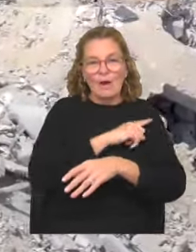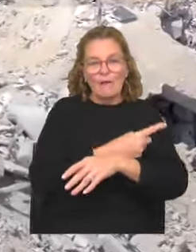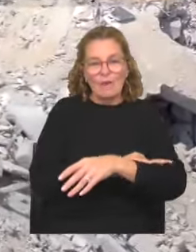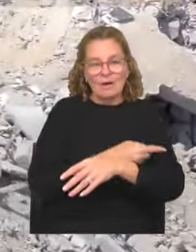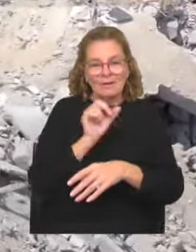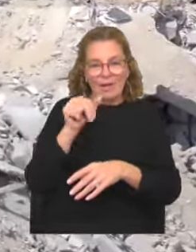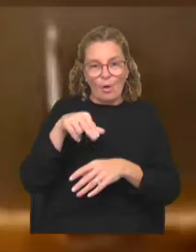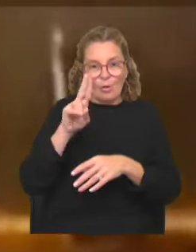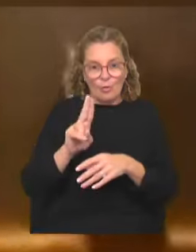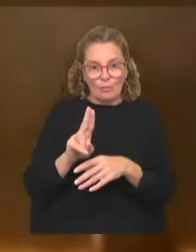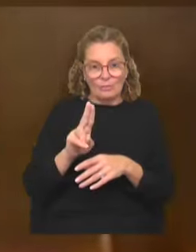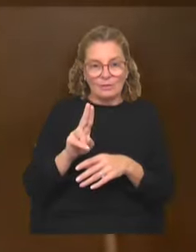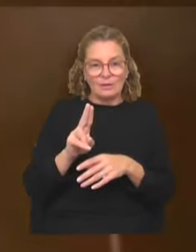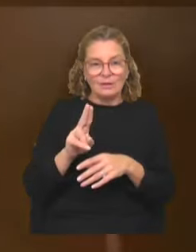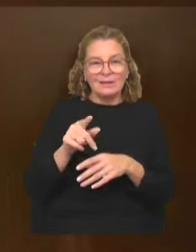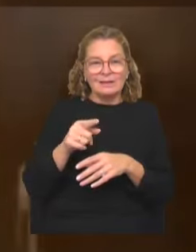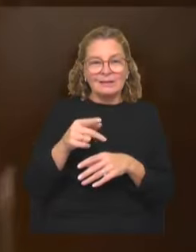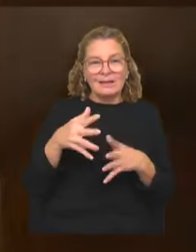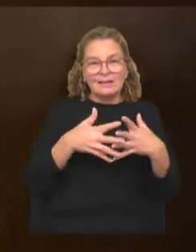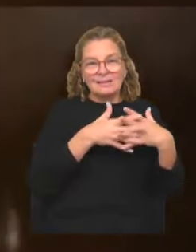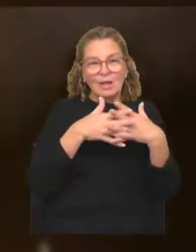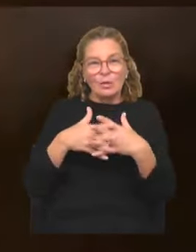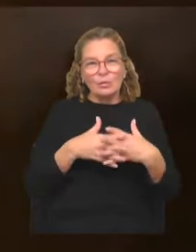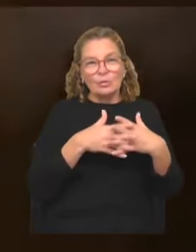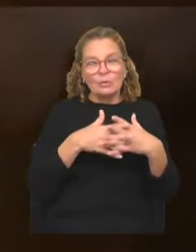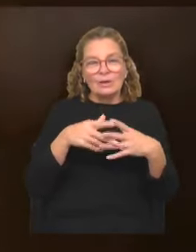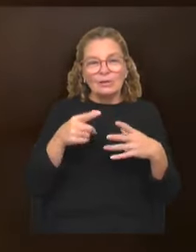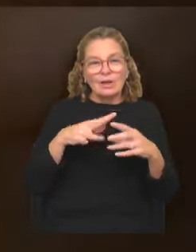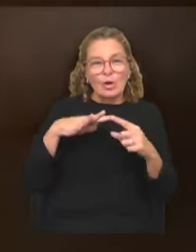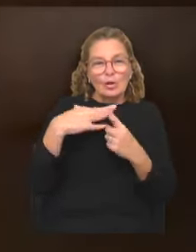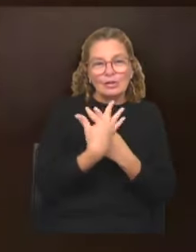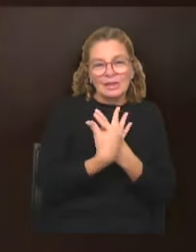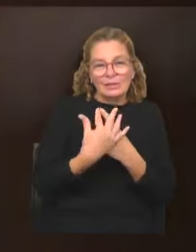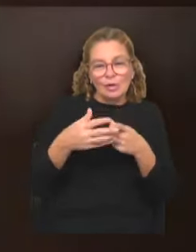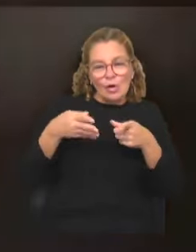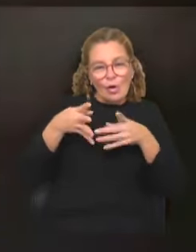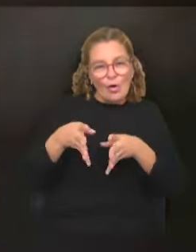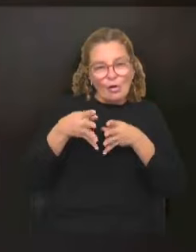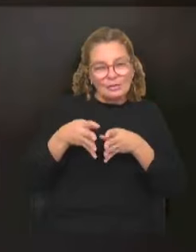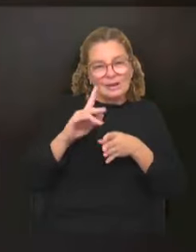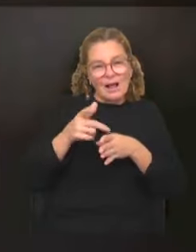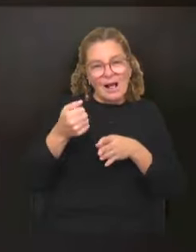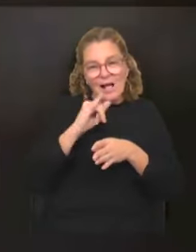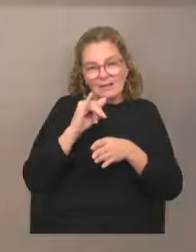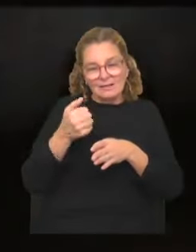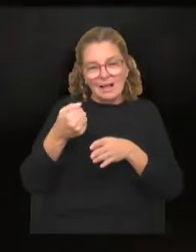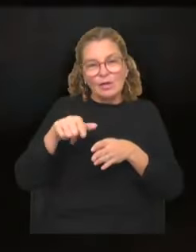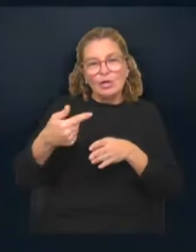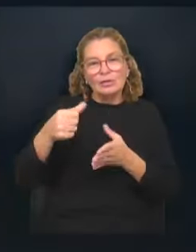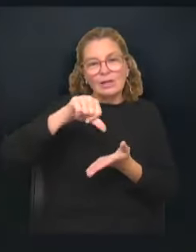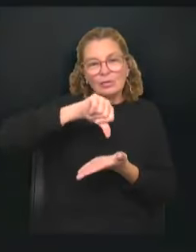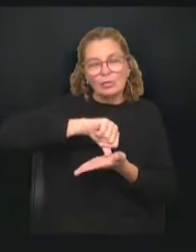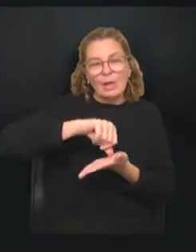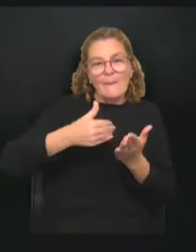por la ONU. El veto de Estados Unidos se da en el actual contexto de ataques a Gaza y otras ciudades palestinas, que ya